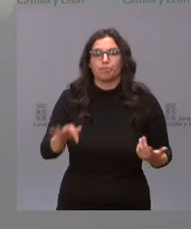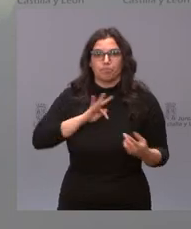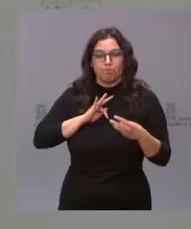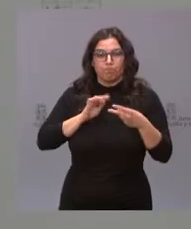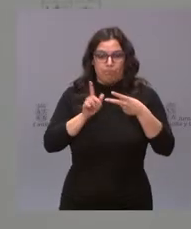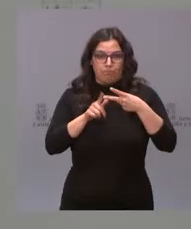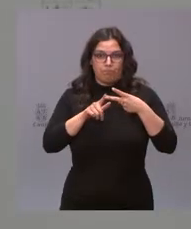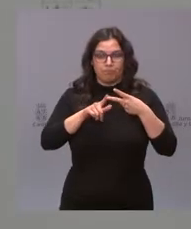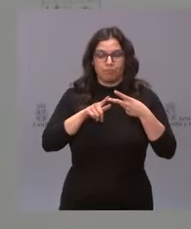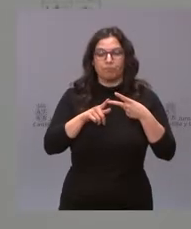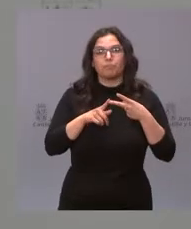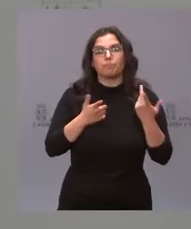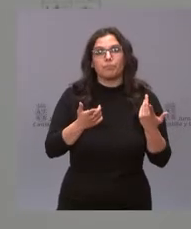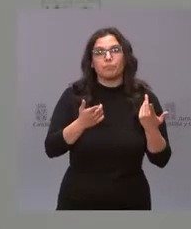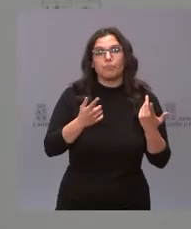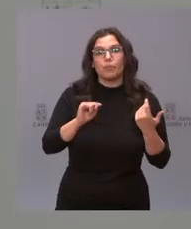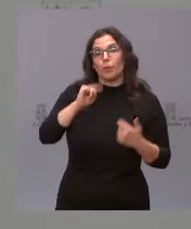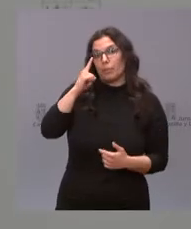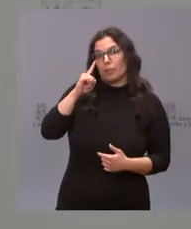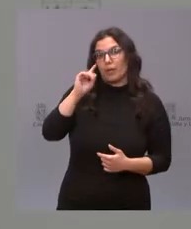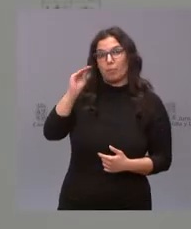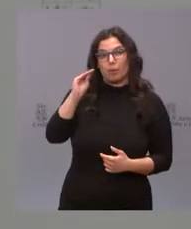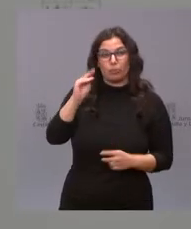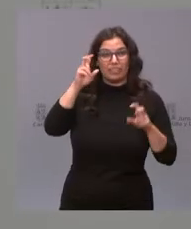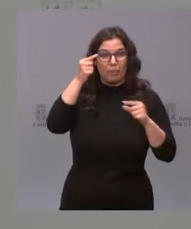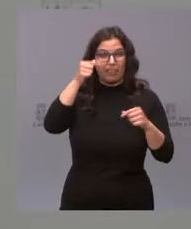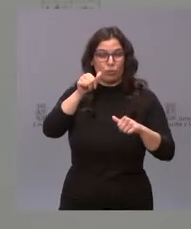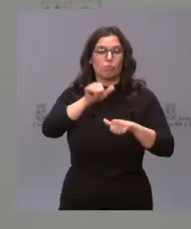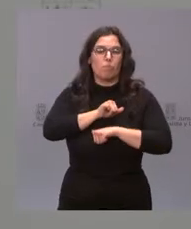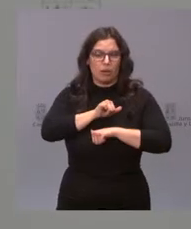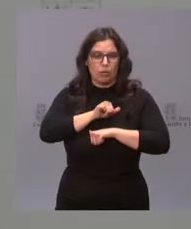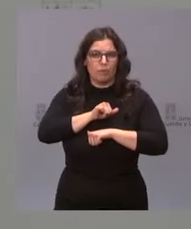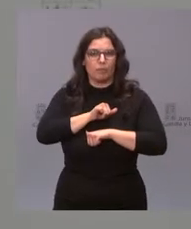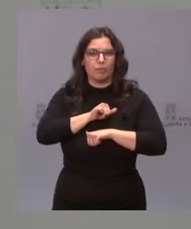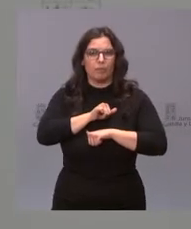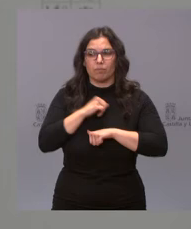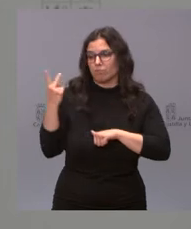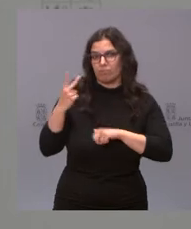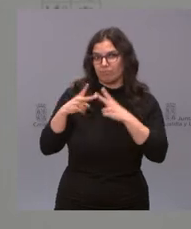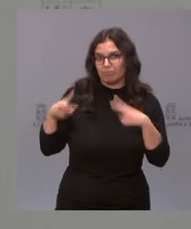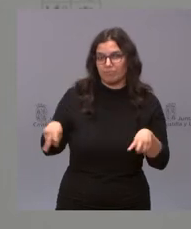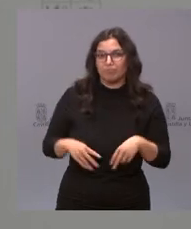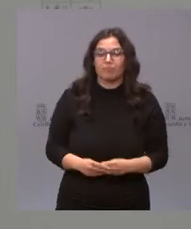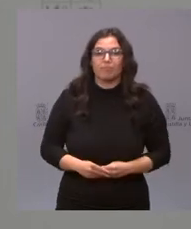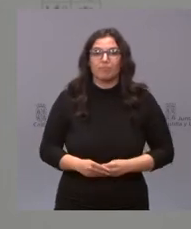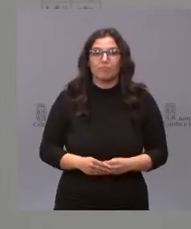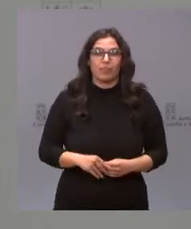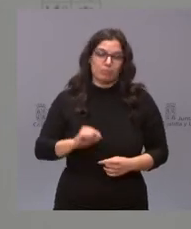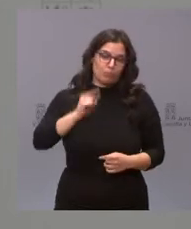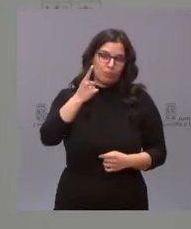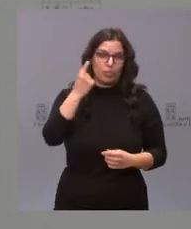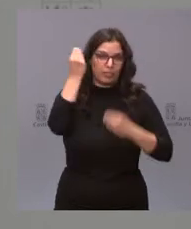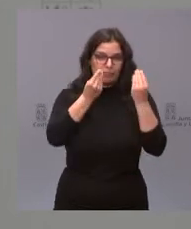Bueno, creo que la primera pregunta que era los datos de paro era para los dos. Empiezo con esa